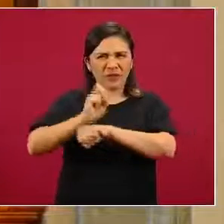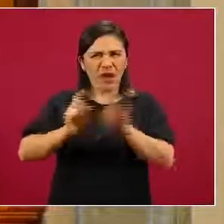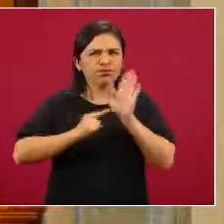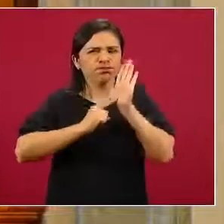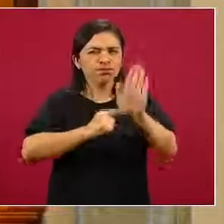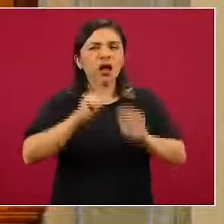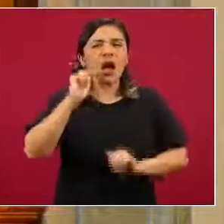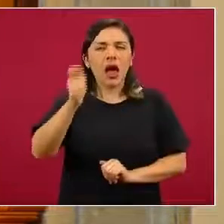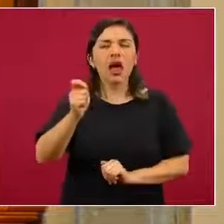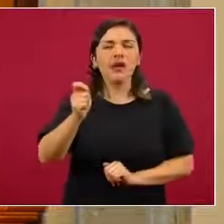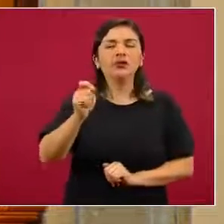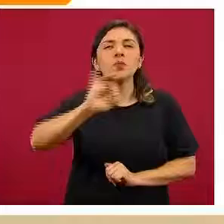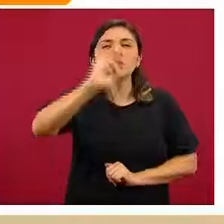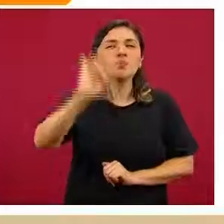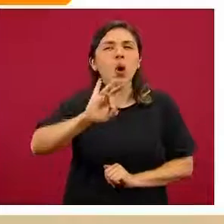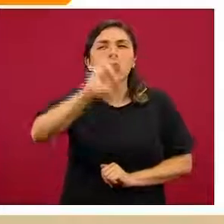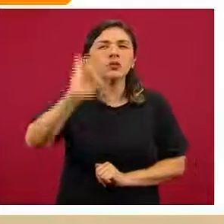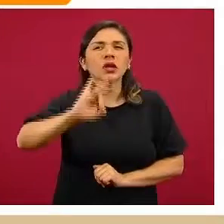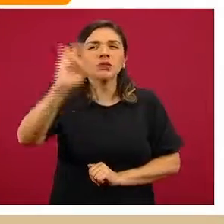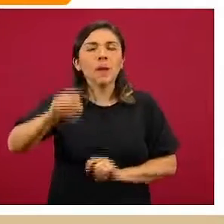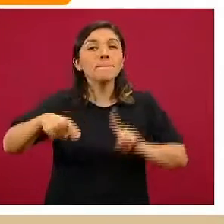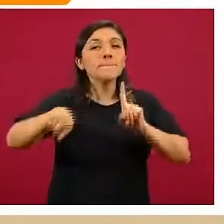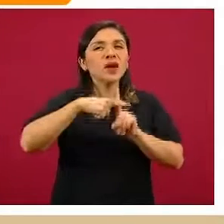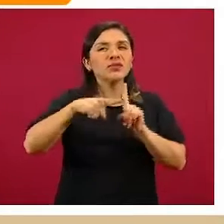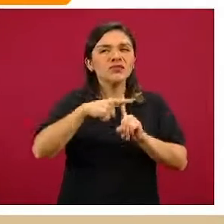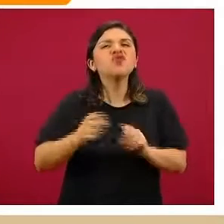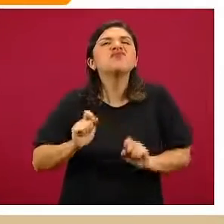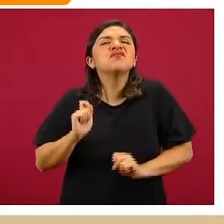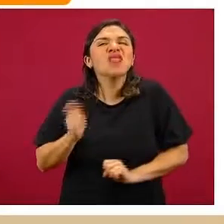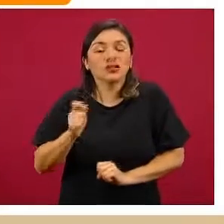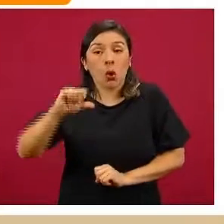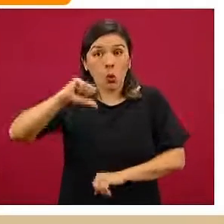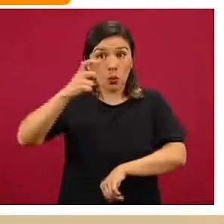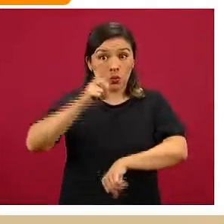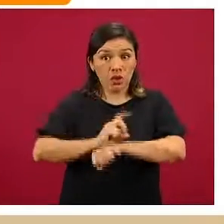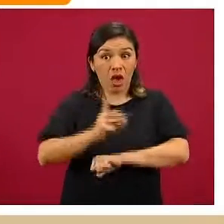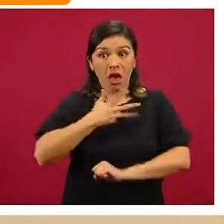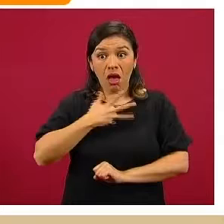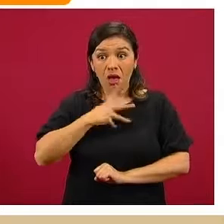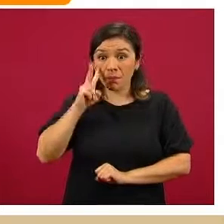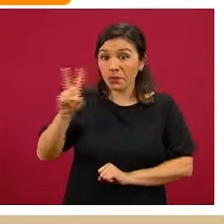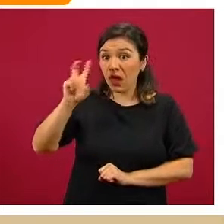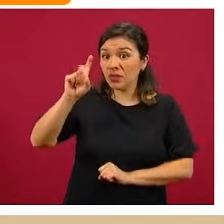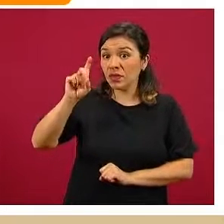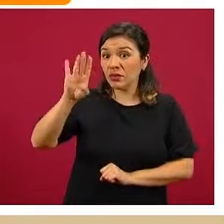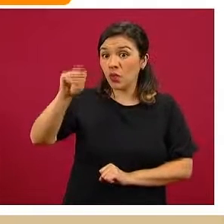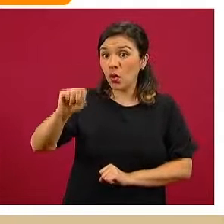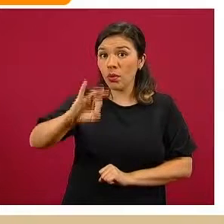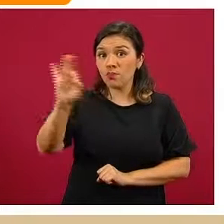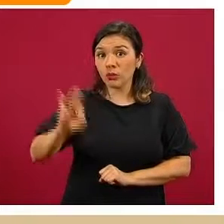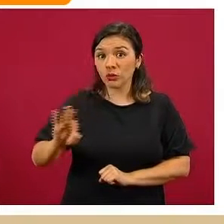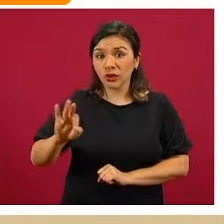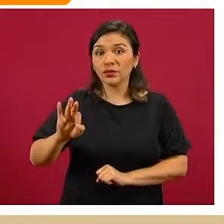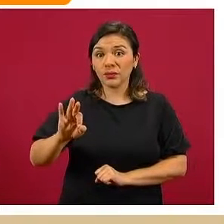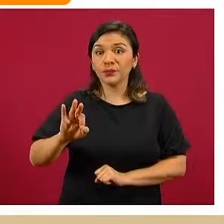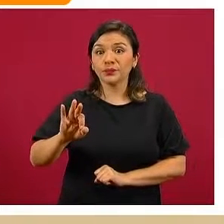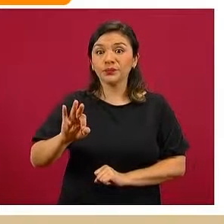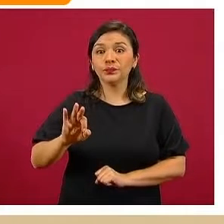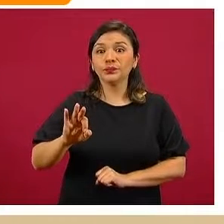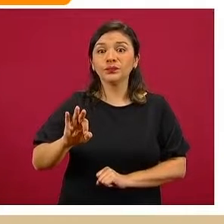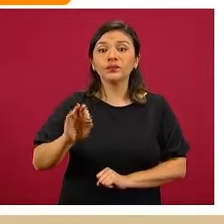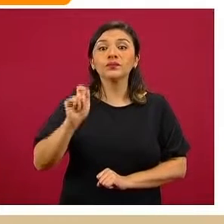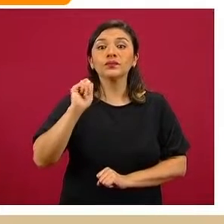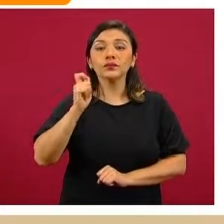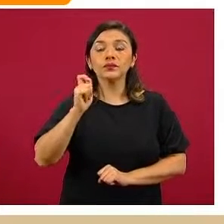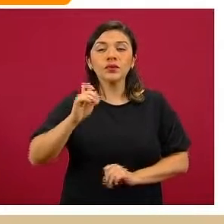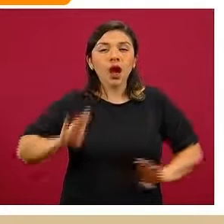seguimiento, que es precisamente el porcentaje de positividad. El día de hoy está en 39% y la